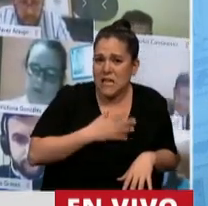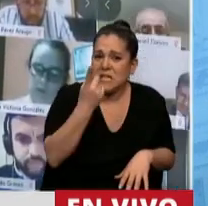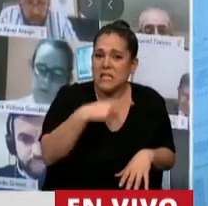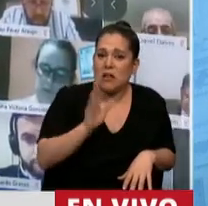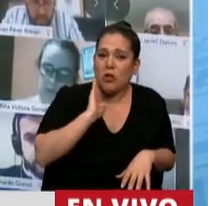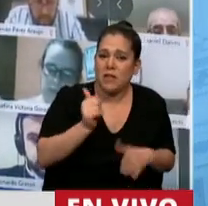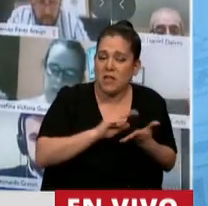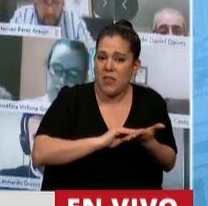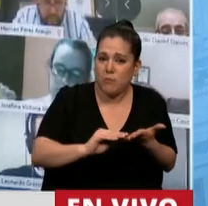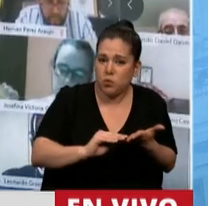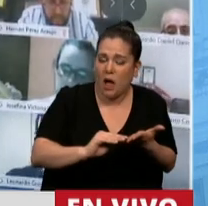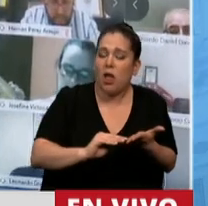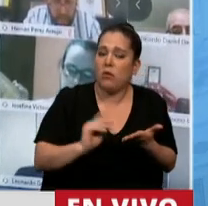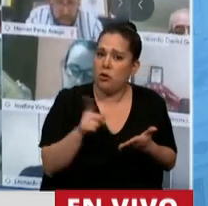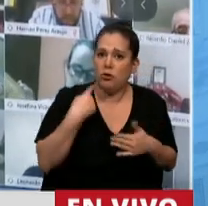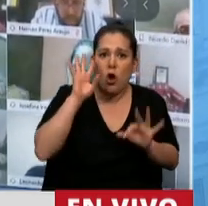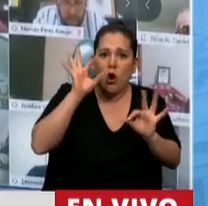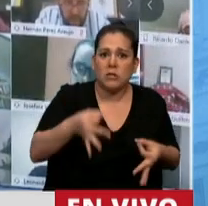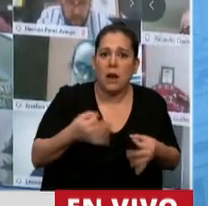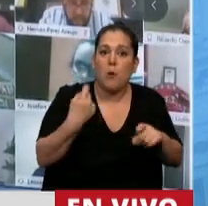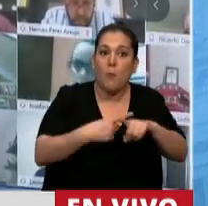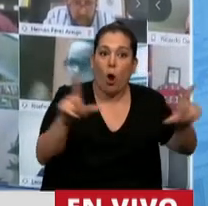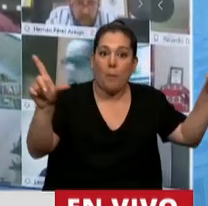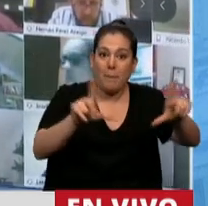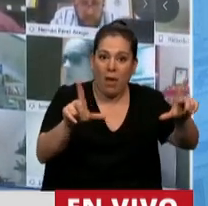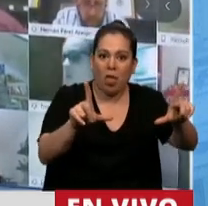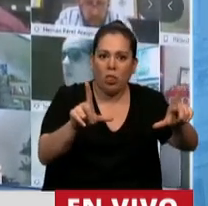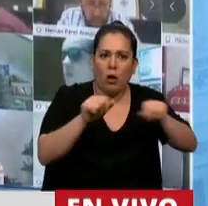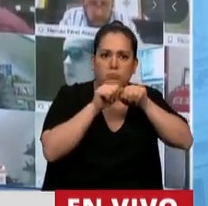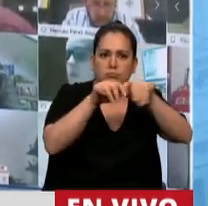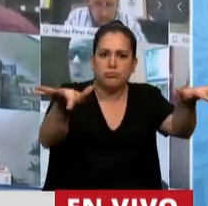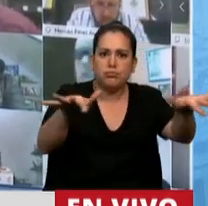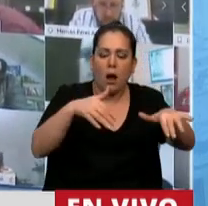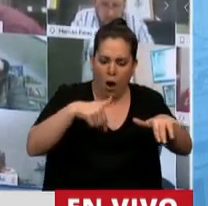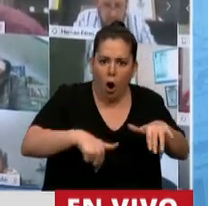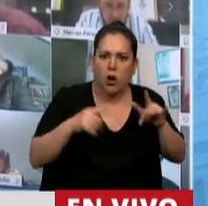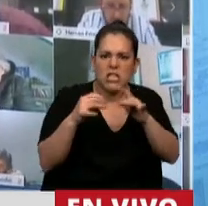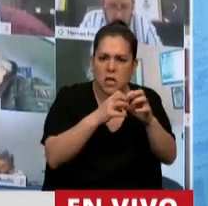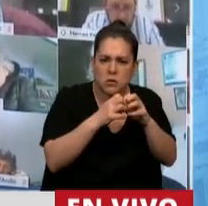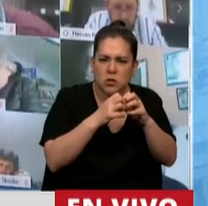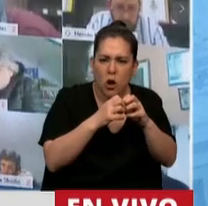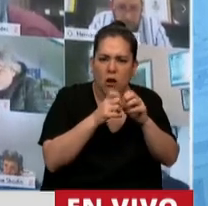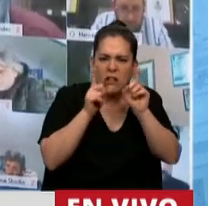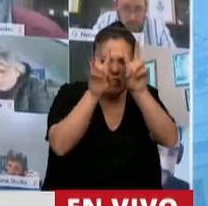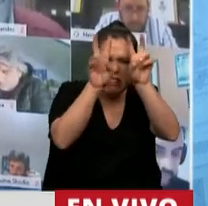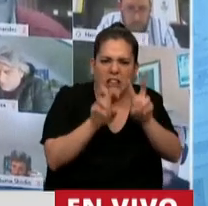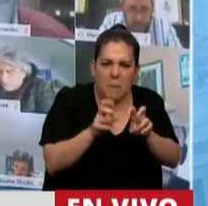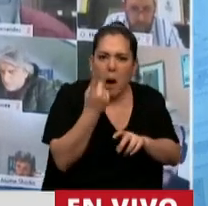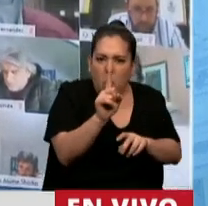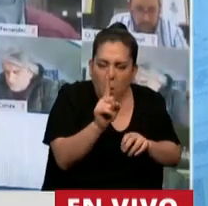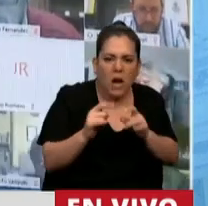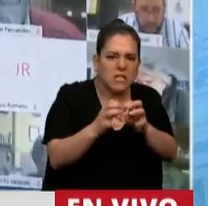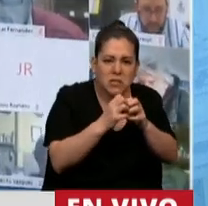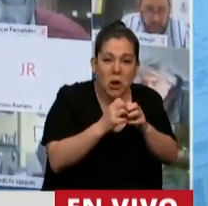diputados nos hayamos enterado por los medios que hoy había una sesión y que temas se iban a tratar en la sesión, inclusive